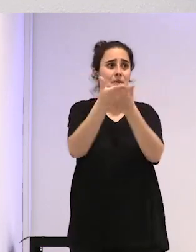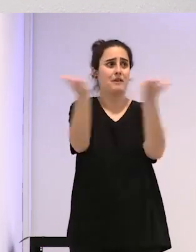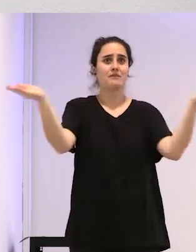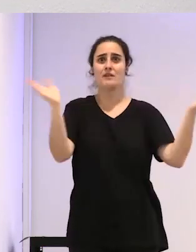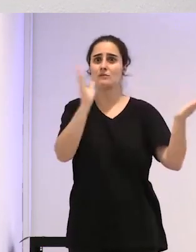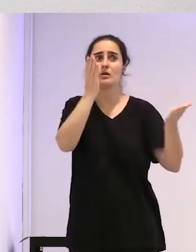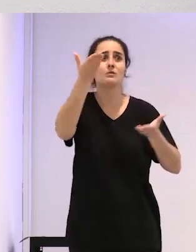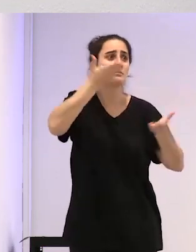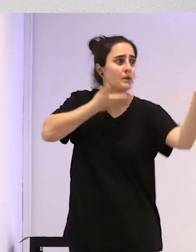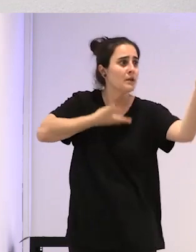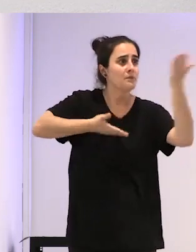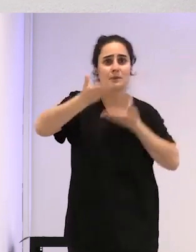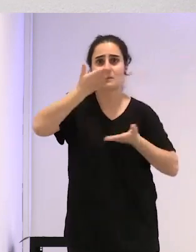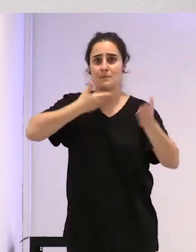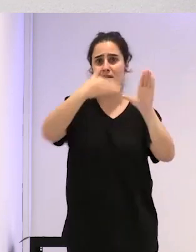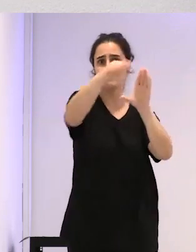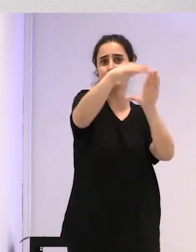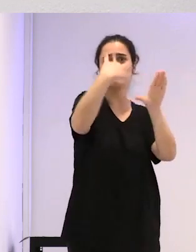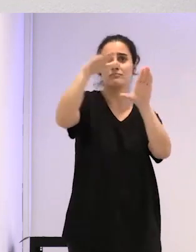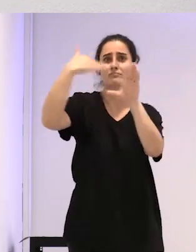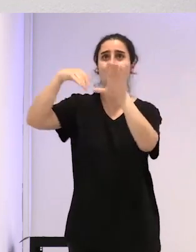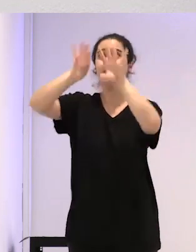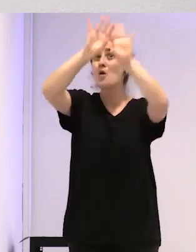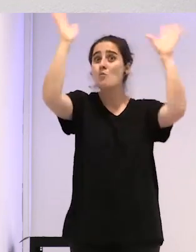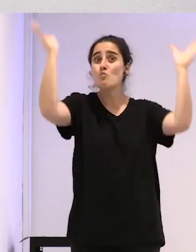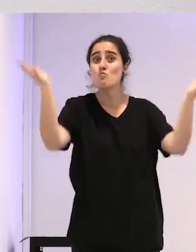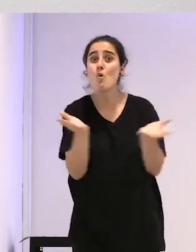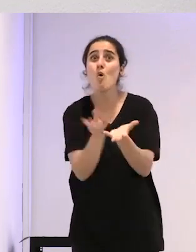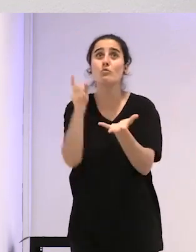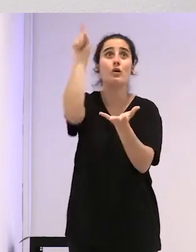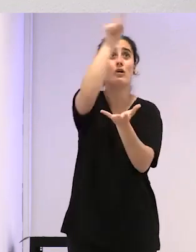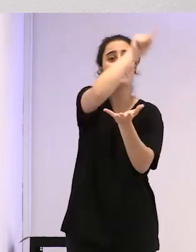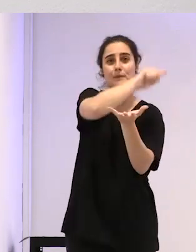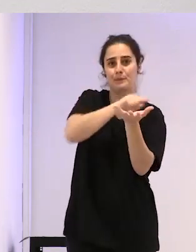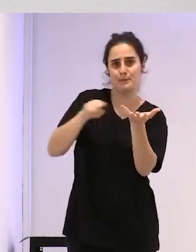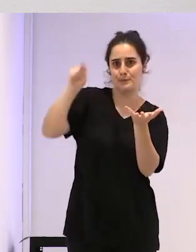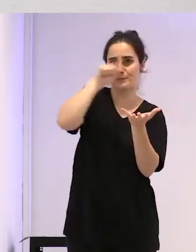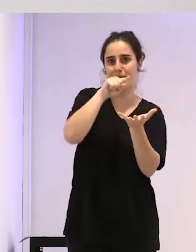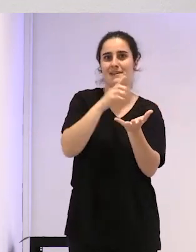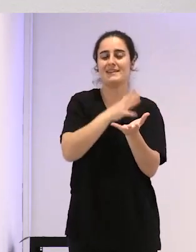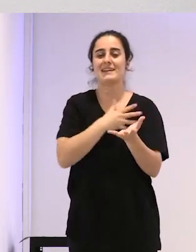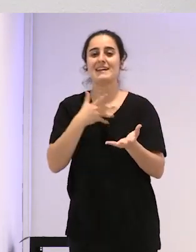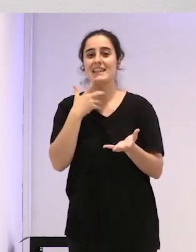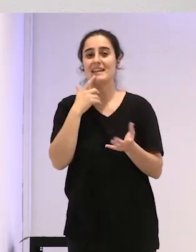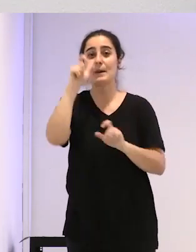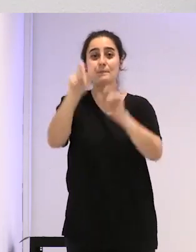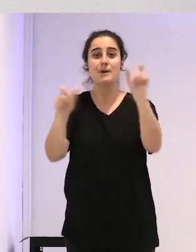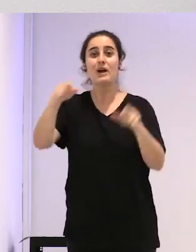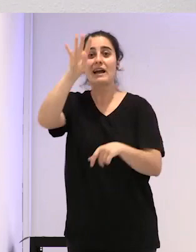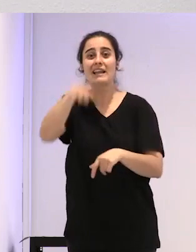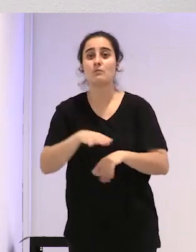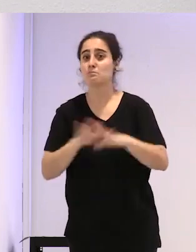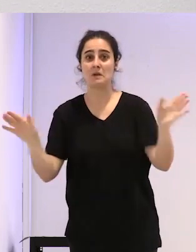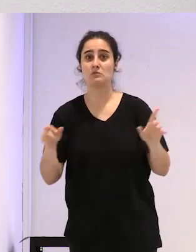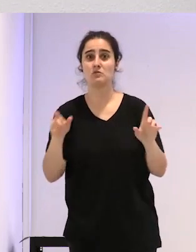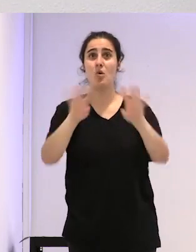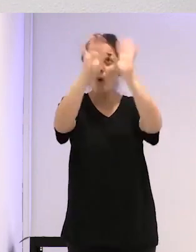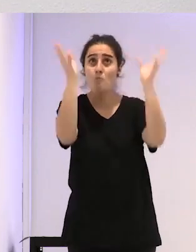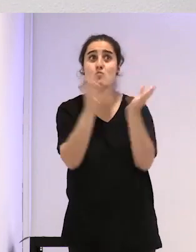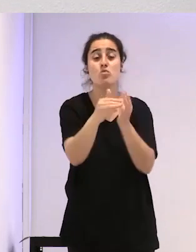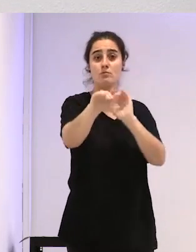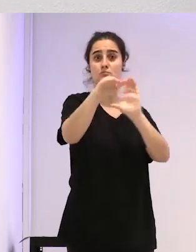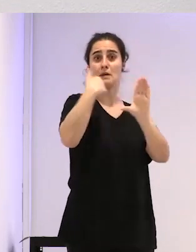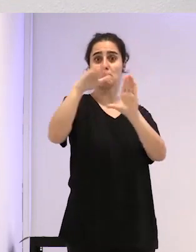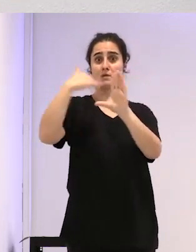peticiones, pues, de todas partes del mundo, no solo de las personas de Cataluña. Y yo,